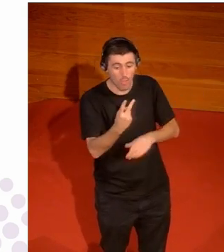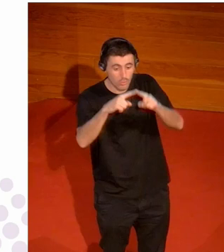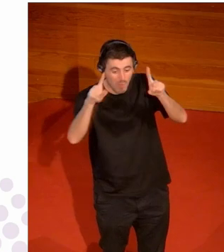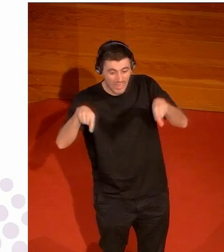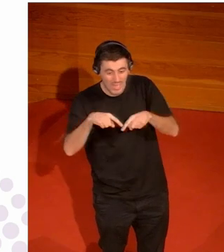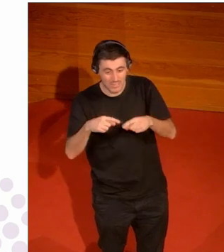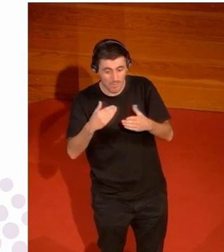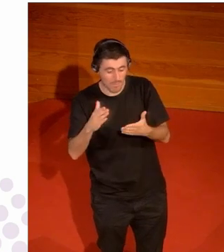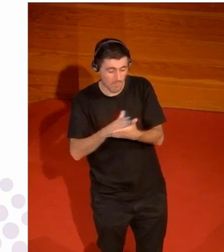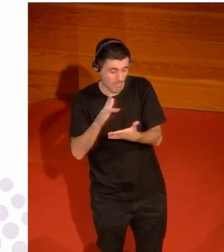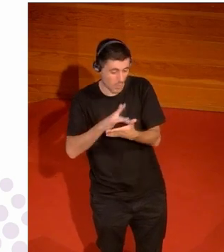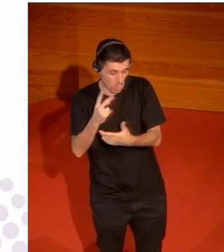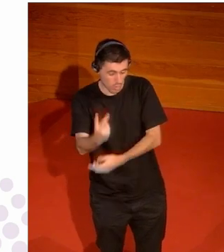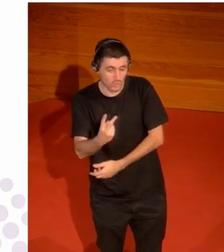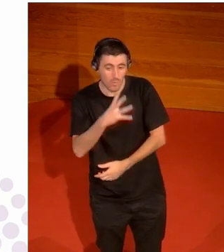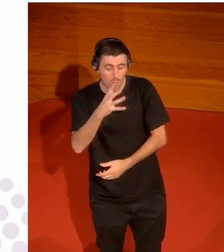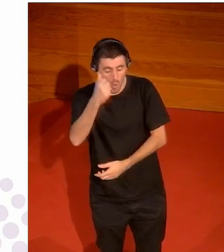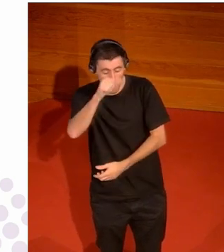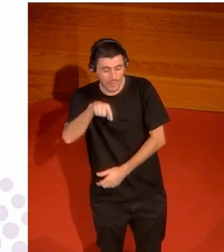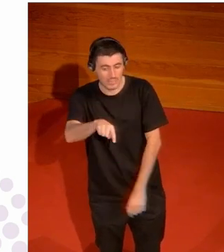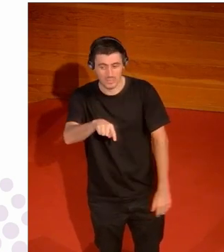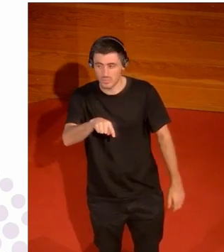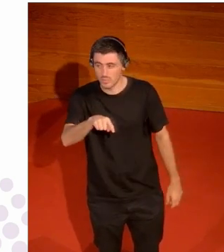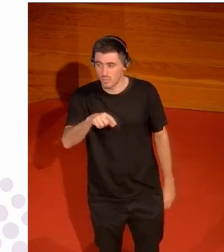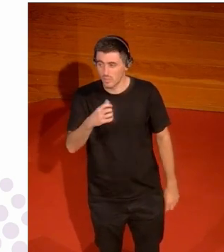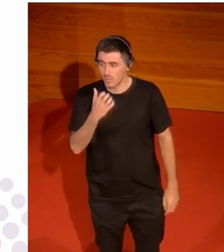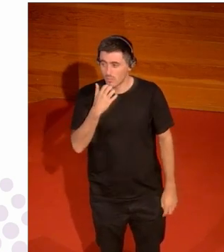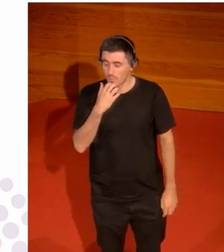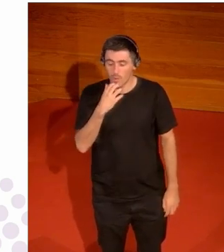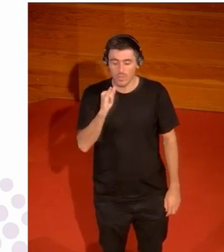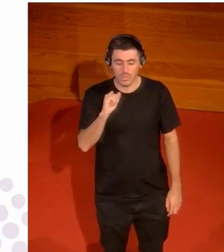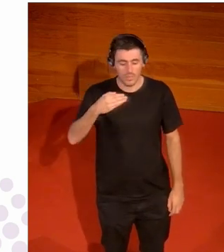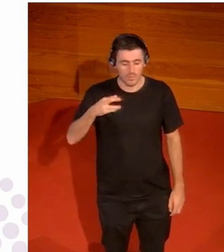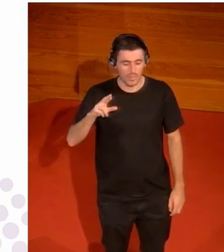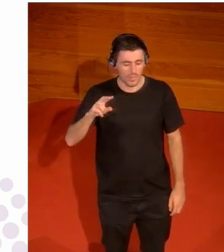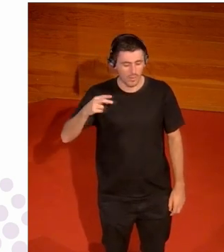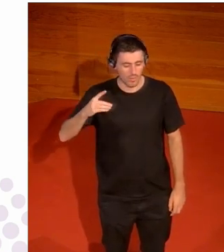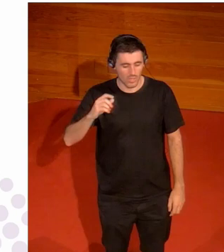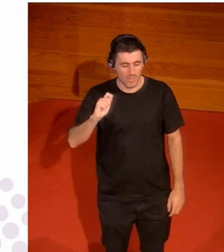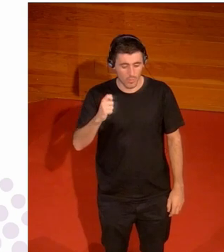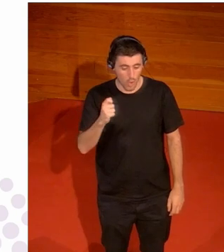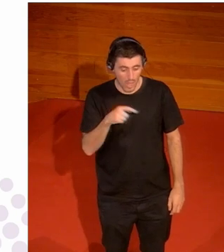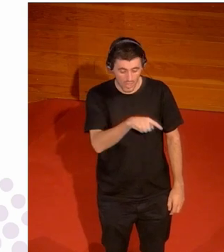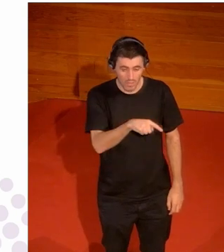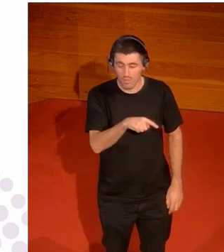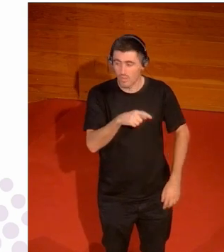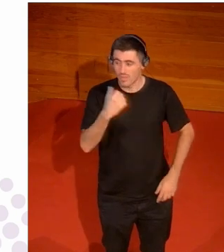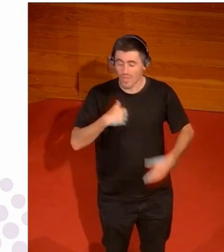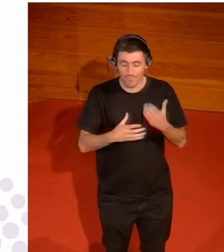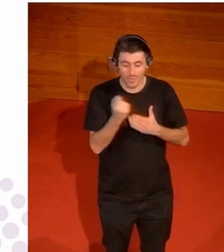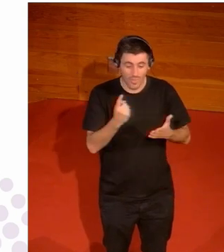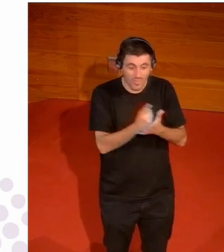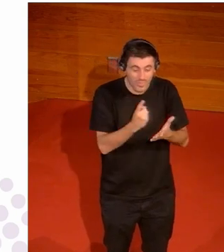enfoque es económico salvo firmas tan importantes como Iberdrola que han patrocinado a 16 federaciones y demás